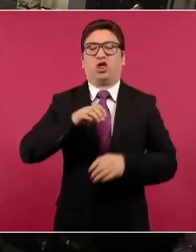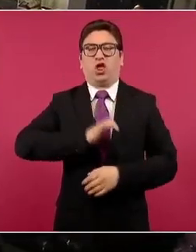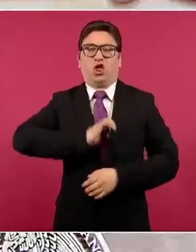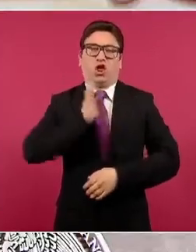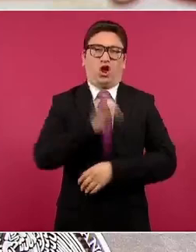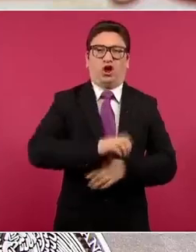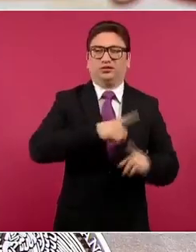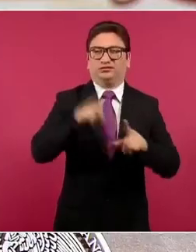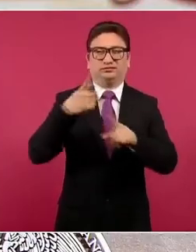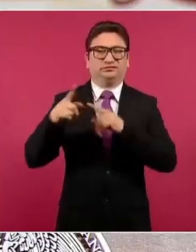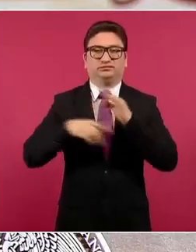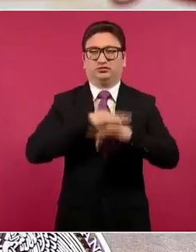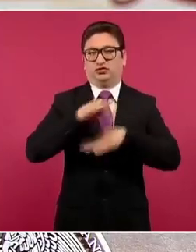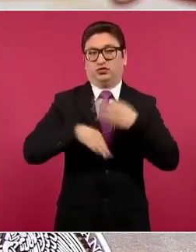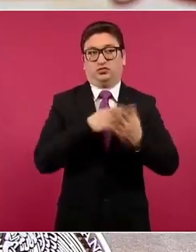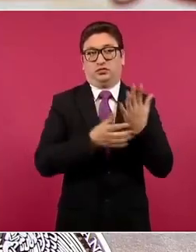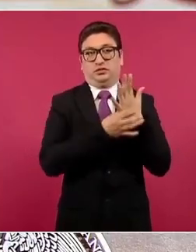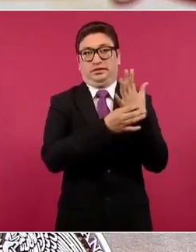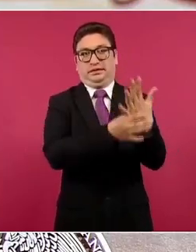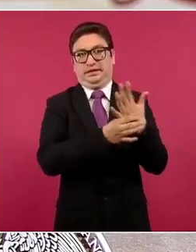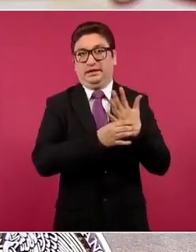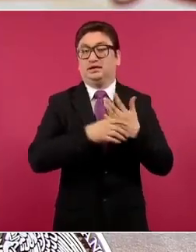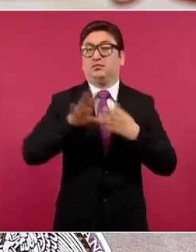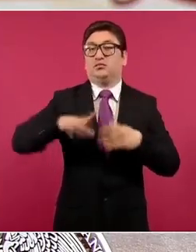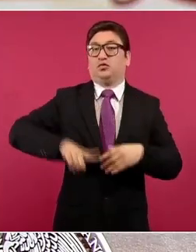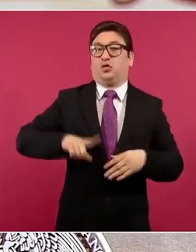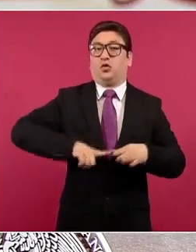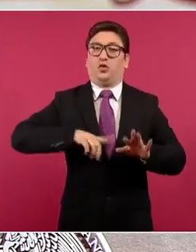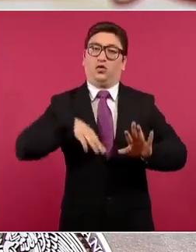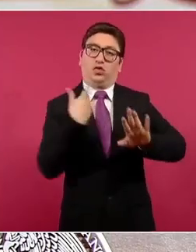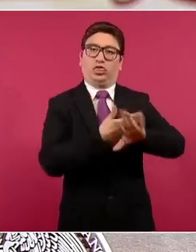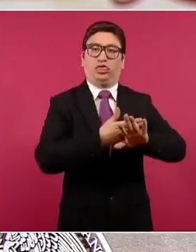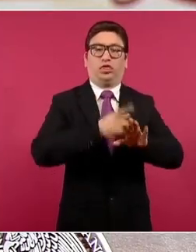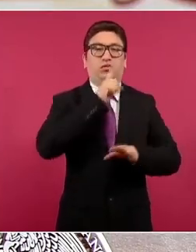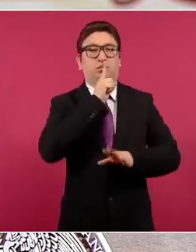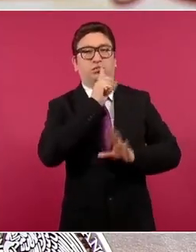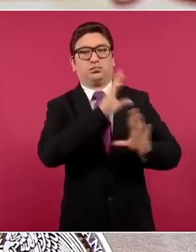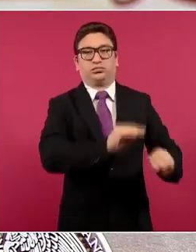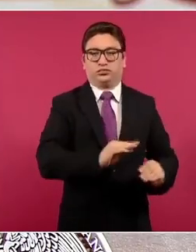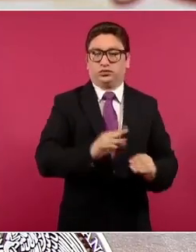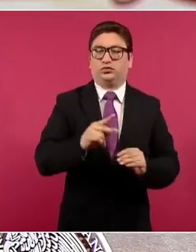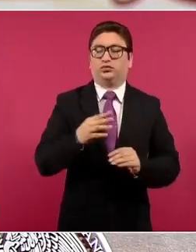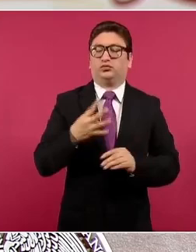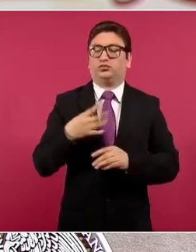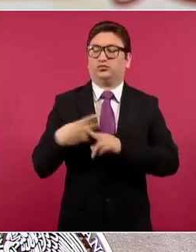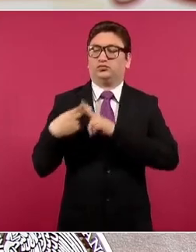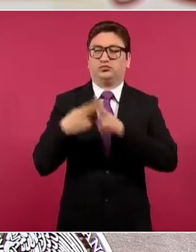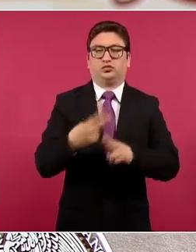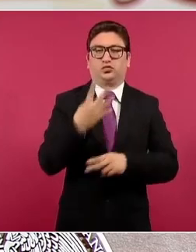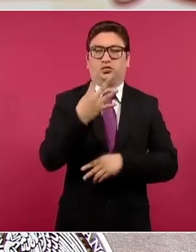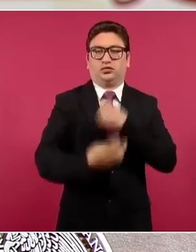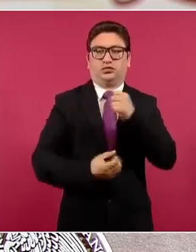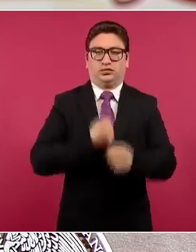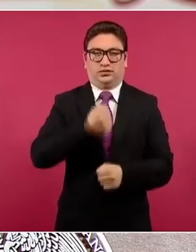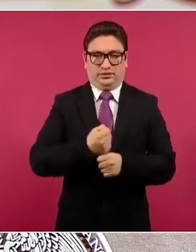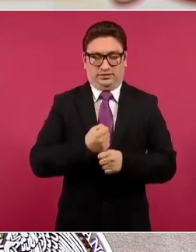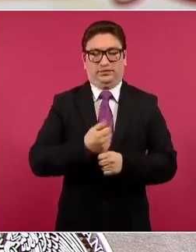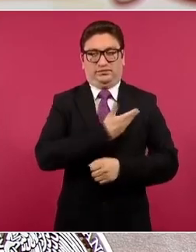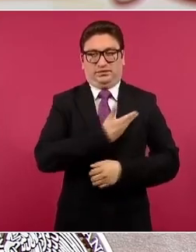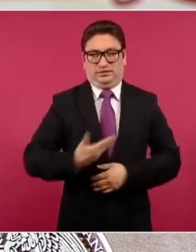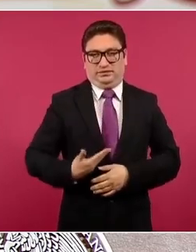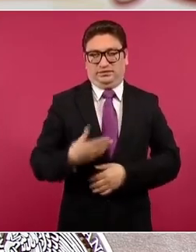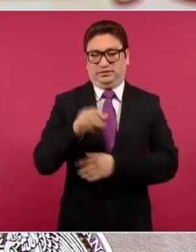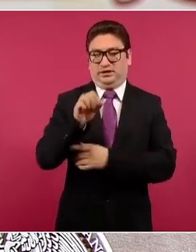quienes dicen ser censurados por el gobierno. En los cuatro años que lleva el gobierno del presidente